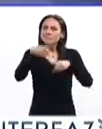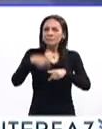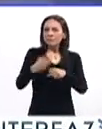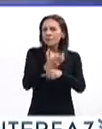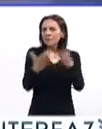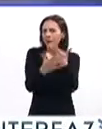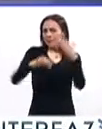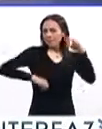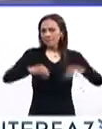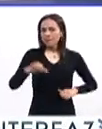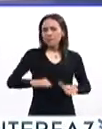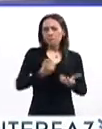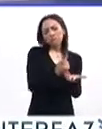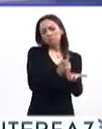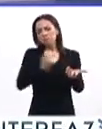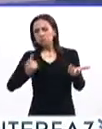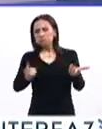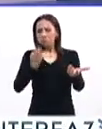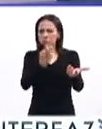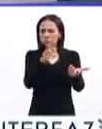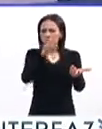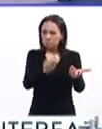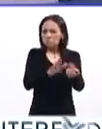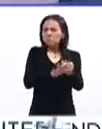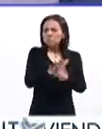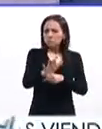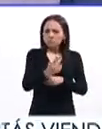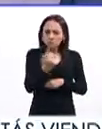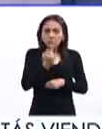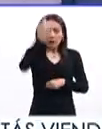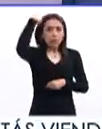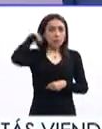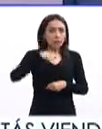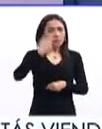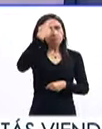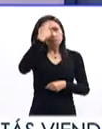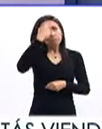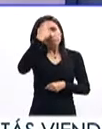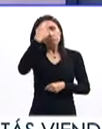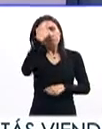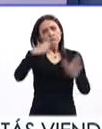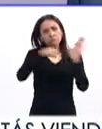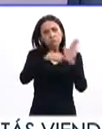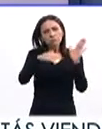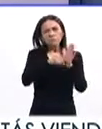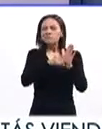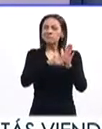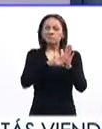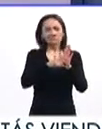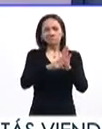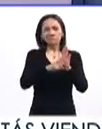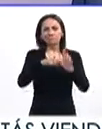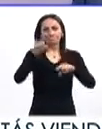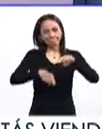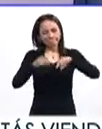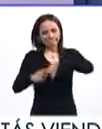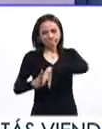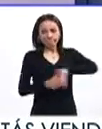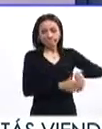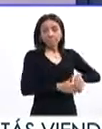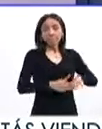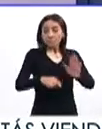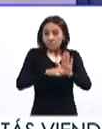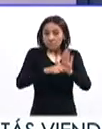aislarnos, ¿no? Esto nos va a ayudar a evitar tener tantos pensamientos negativos que pueden derivarnos hacia un